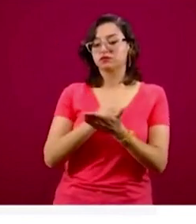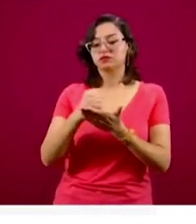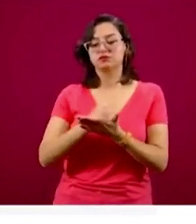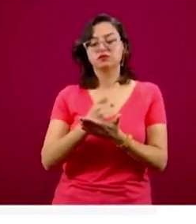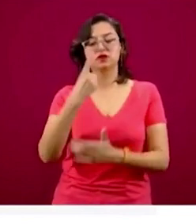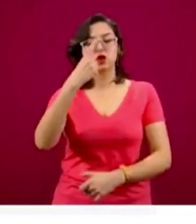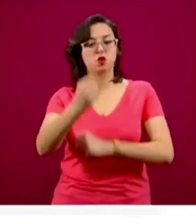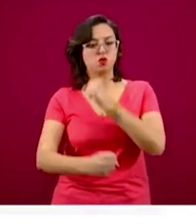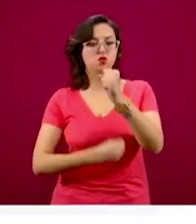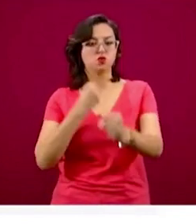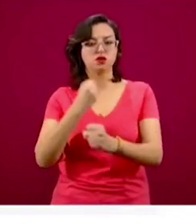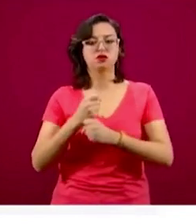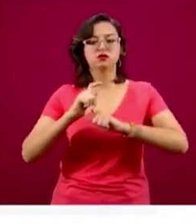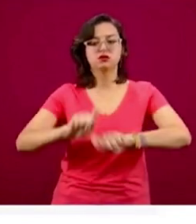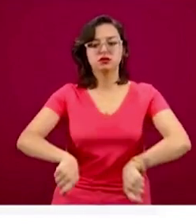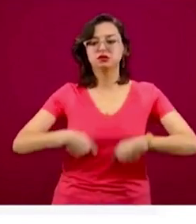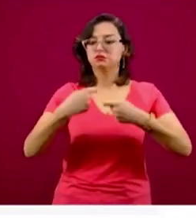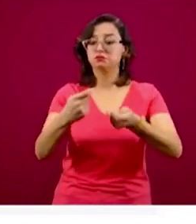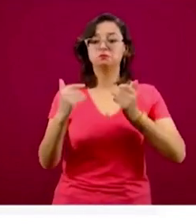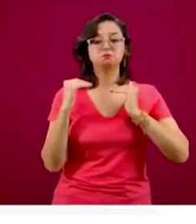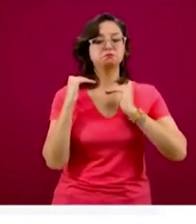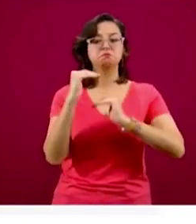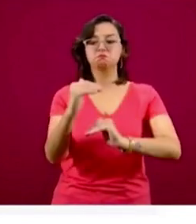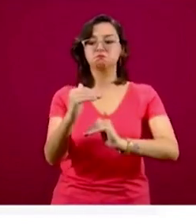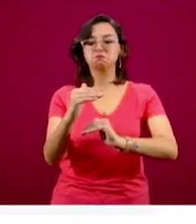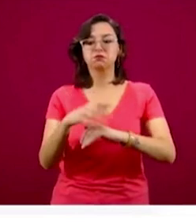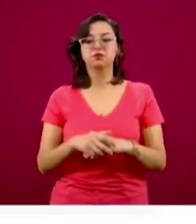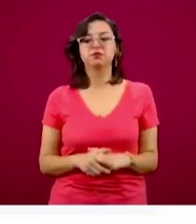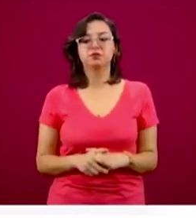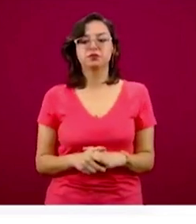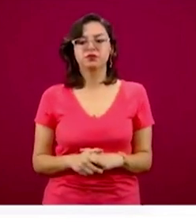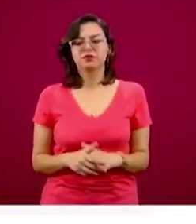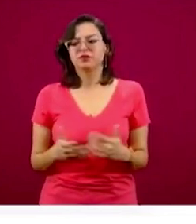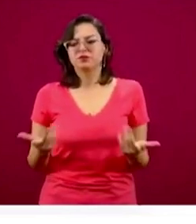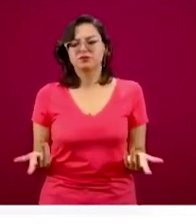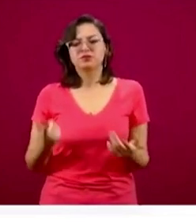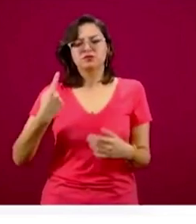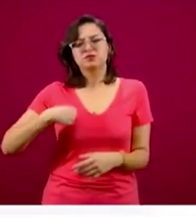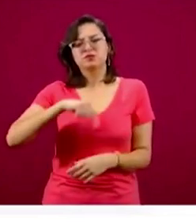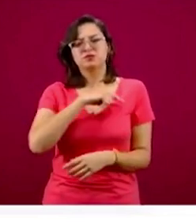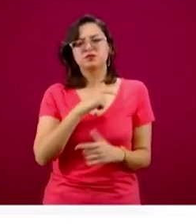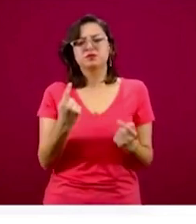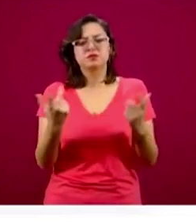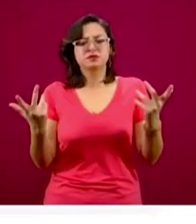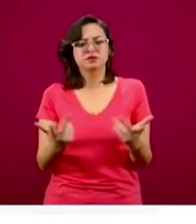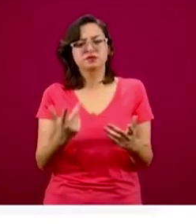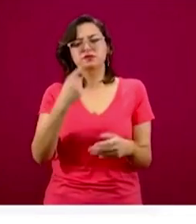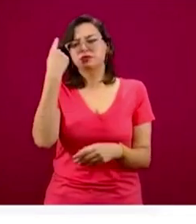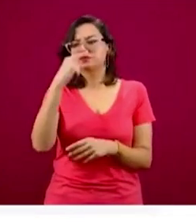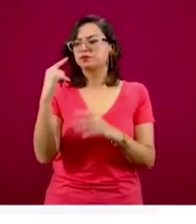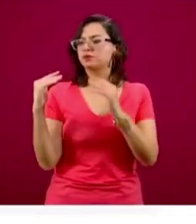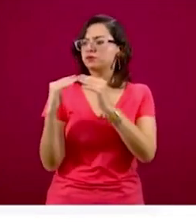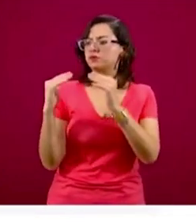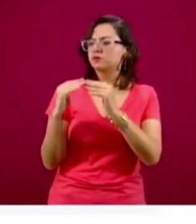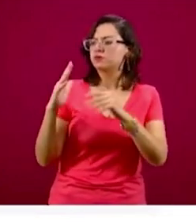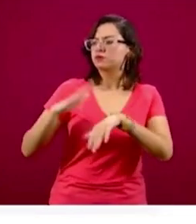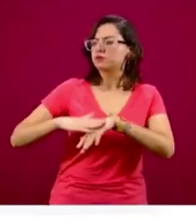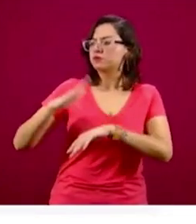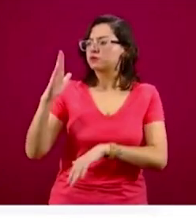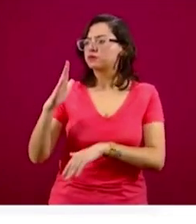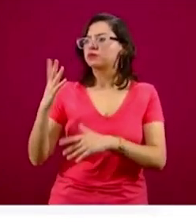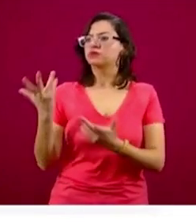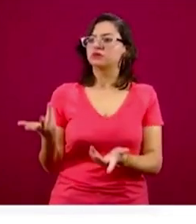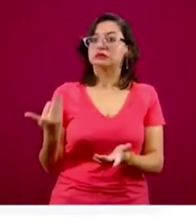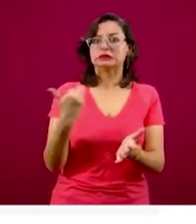año, entonces hasta ahí llegan nuestros fondos. ¿Qué podemos hacer para poder hacer más acciones de vivienda y realmente combatir el